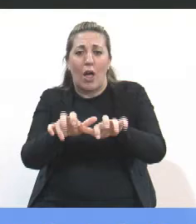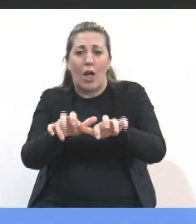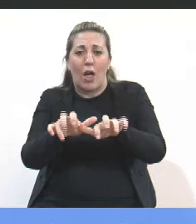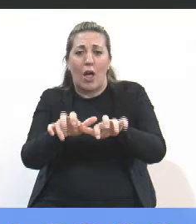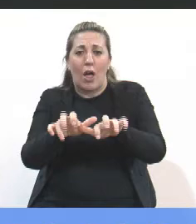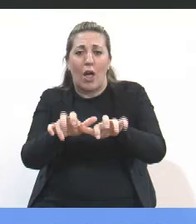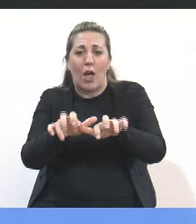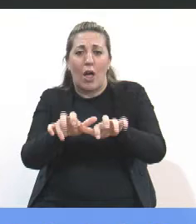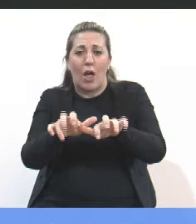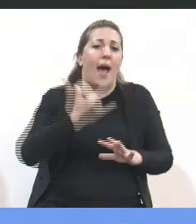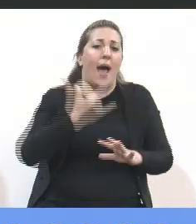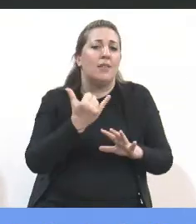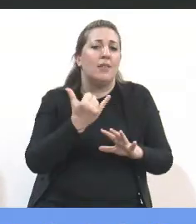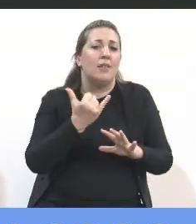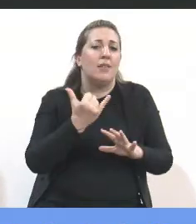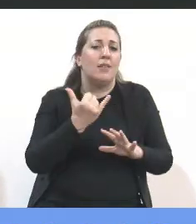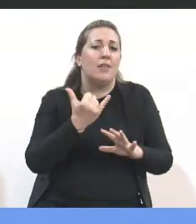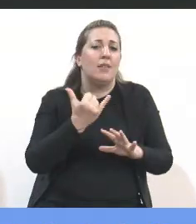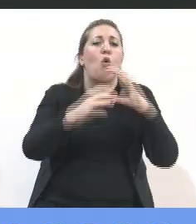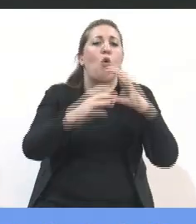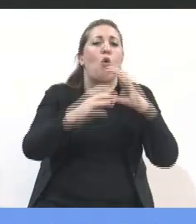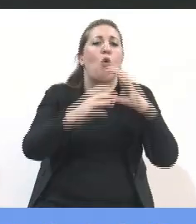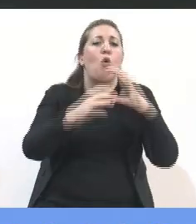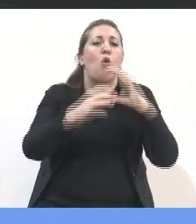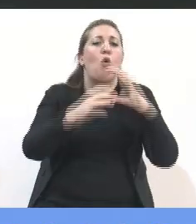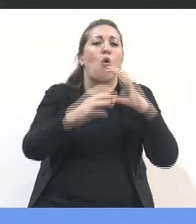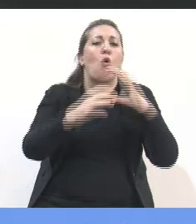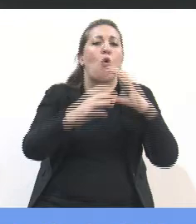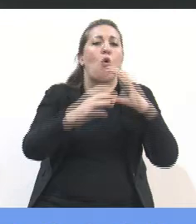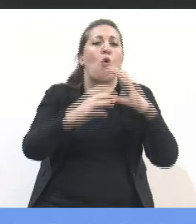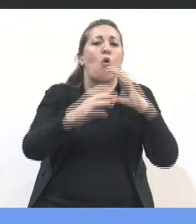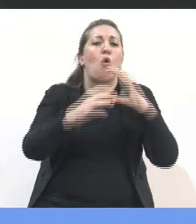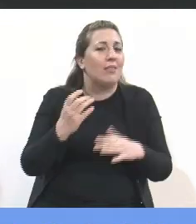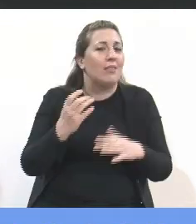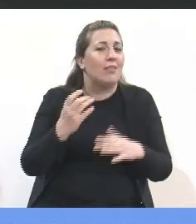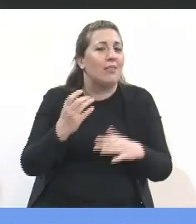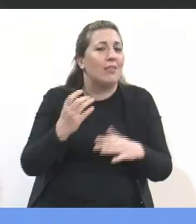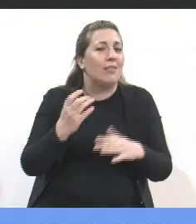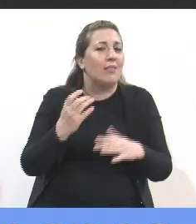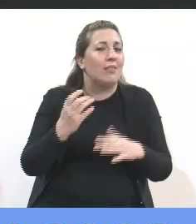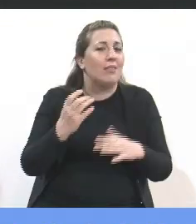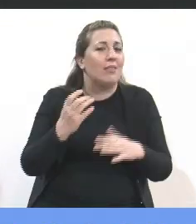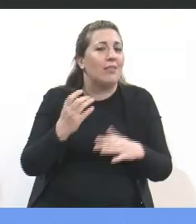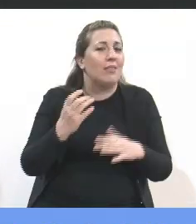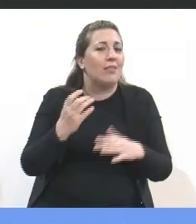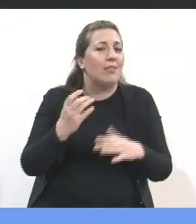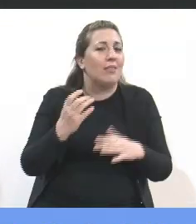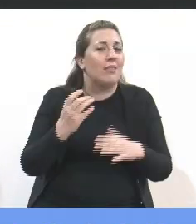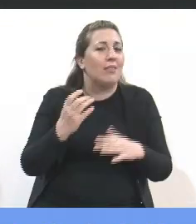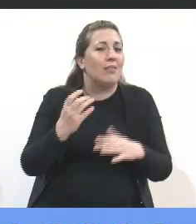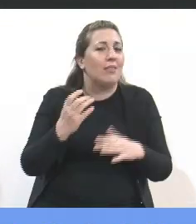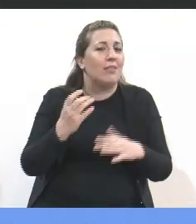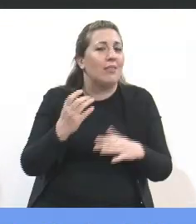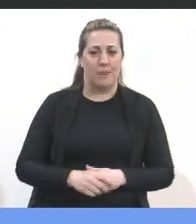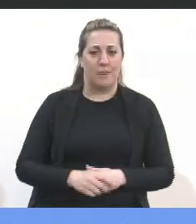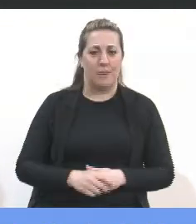de posibilidades de comunicación y es fundamental e indispensable que nosotros lo preparemos para ese desafío.